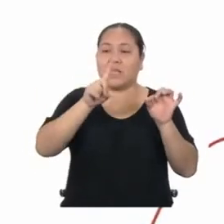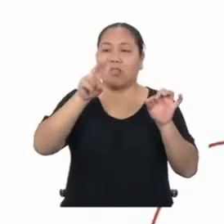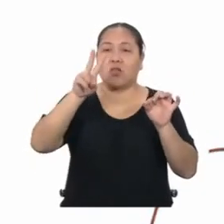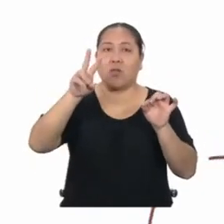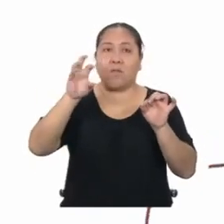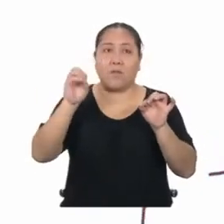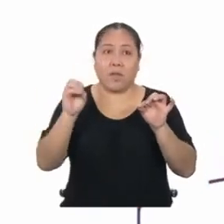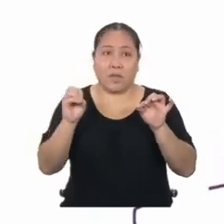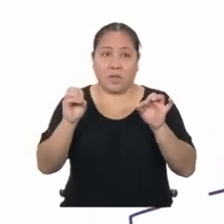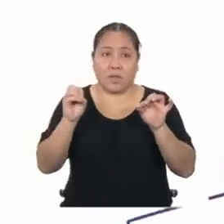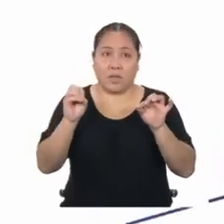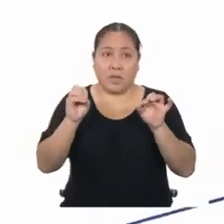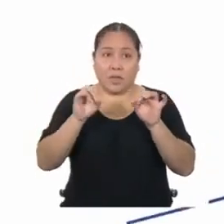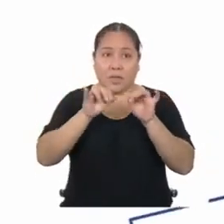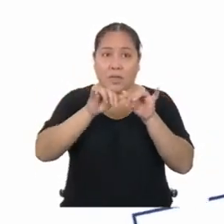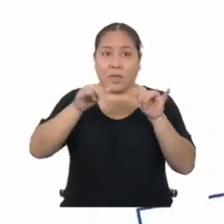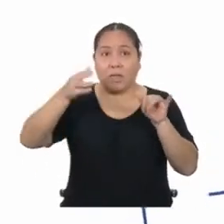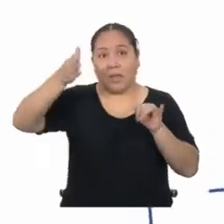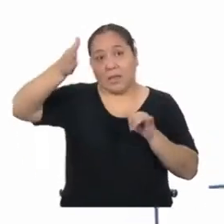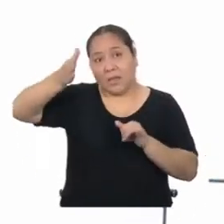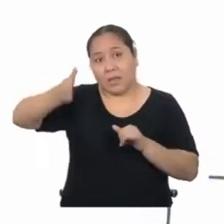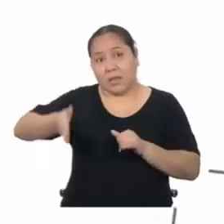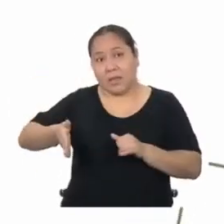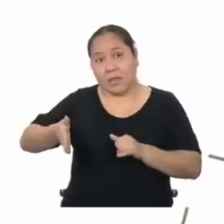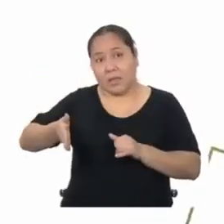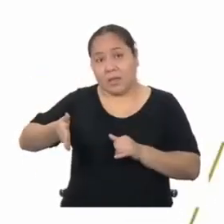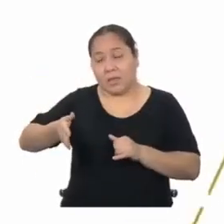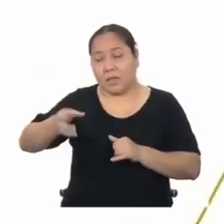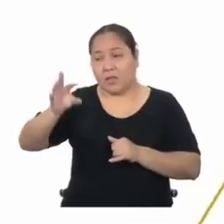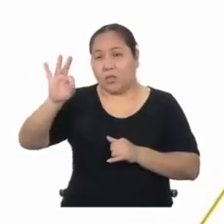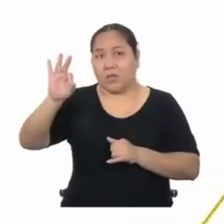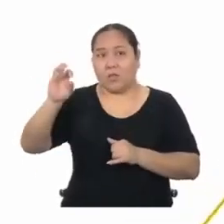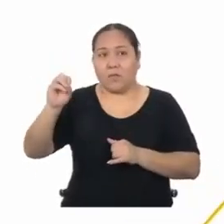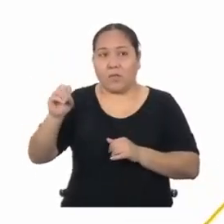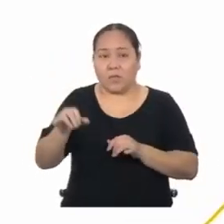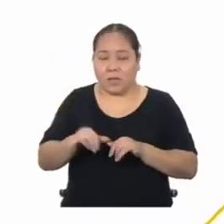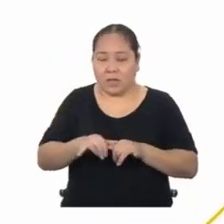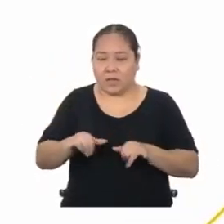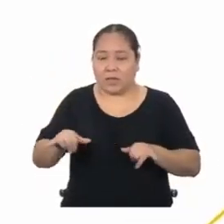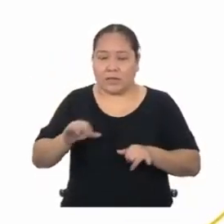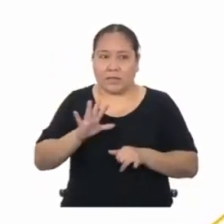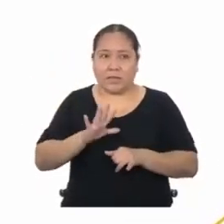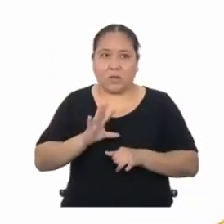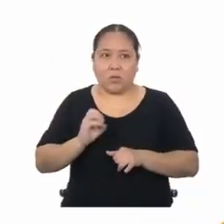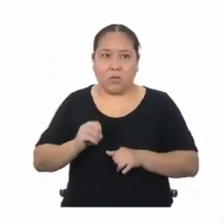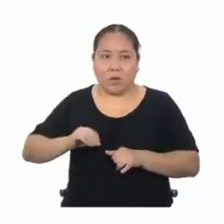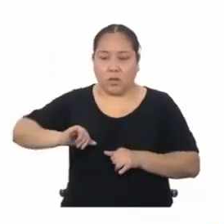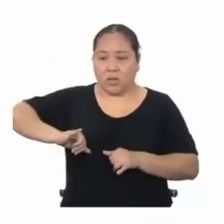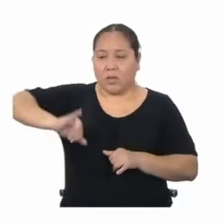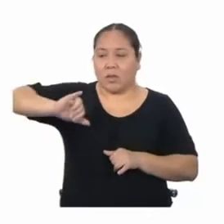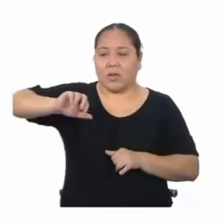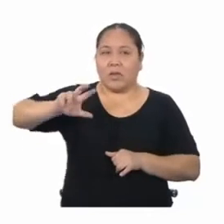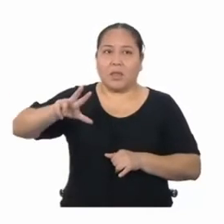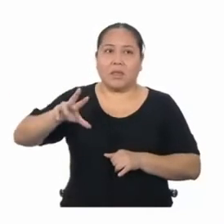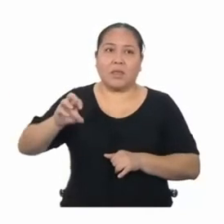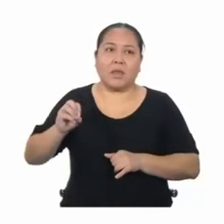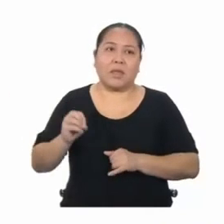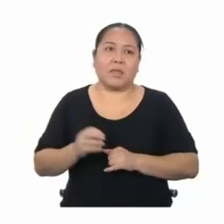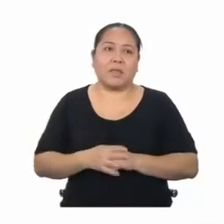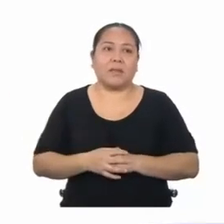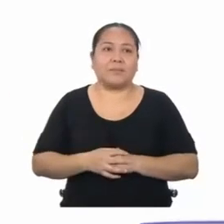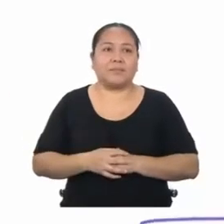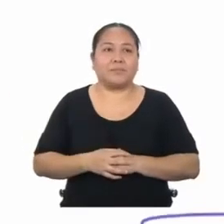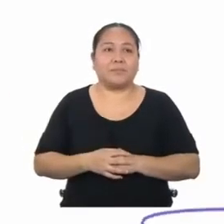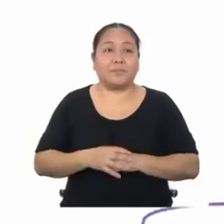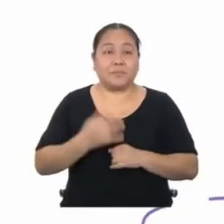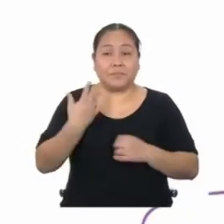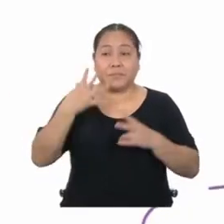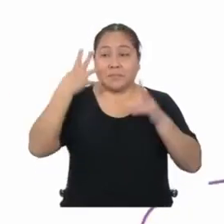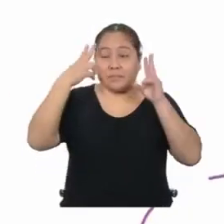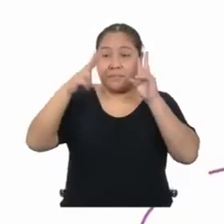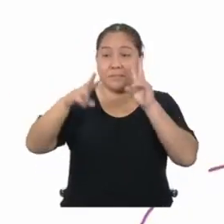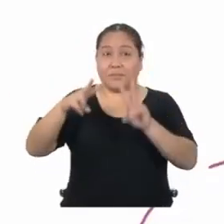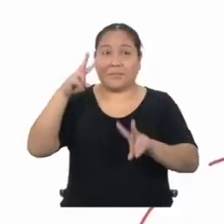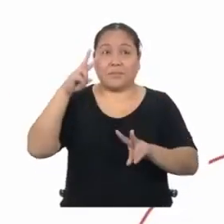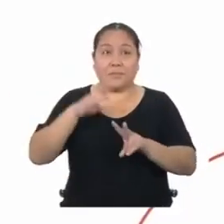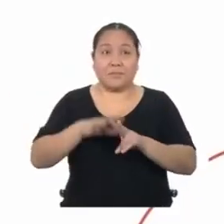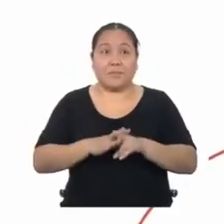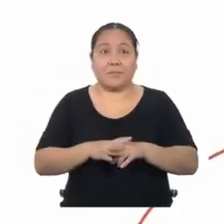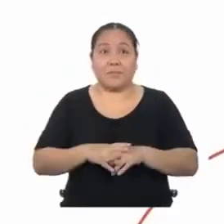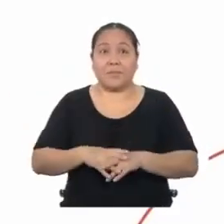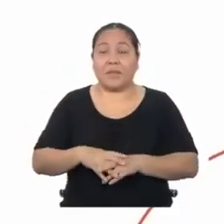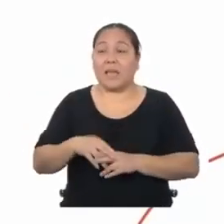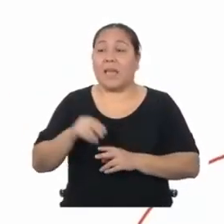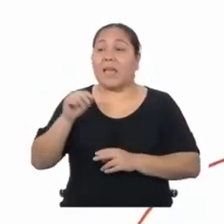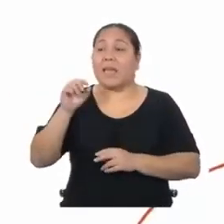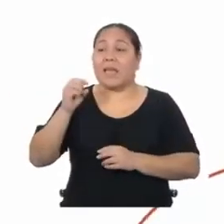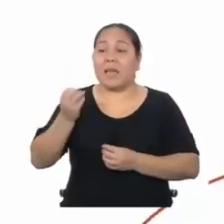90 de ancho, mientras que la entrada mide 50 metros de largo por 30 de ancho. Además, como ya vimos, instalar GRAT cuesta